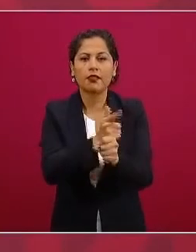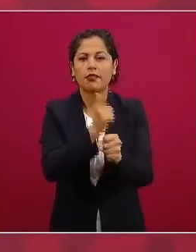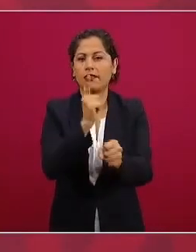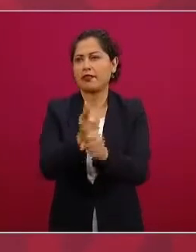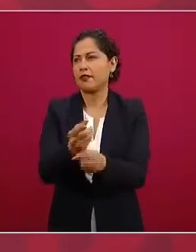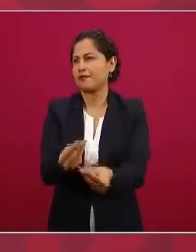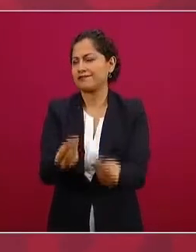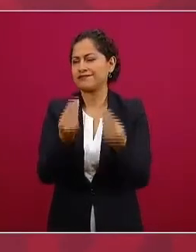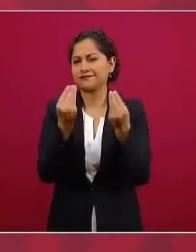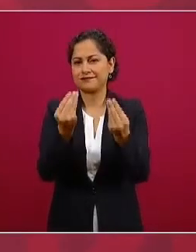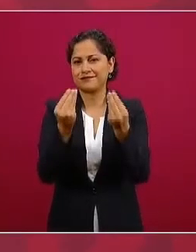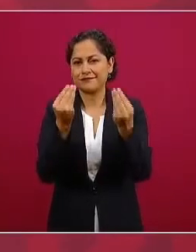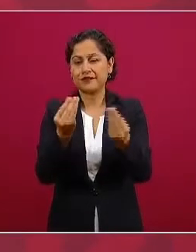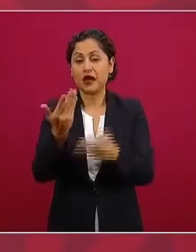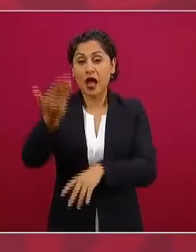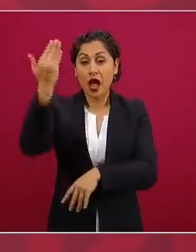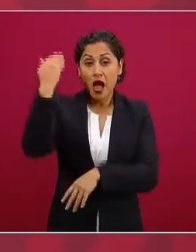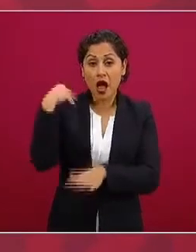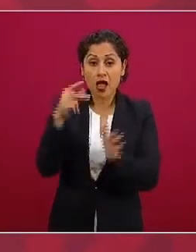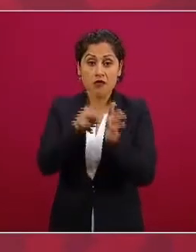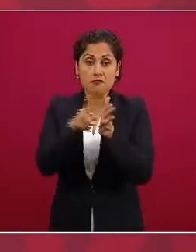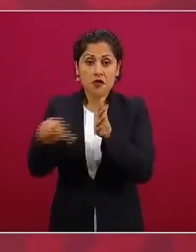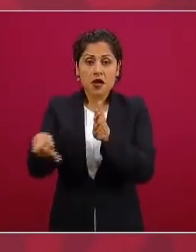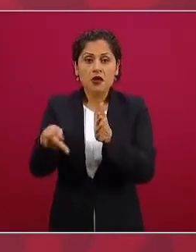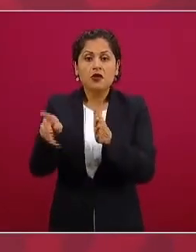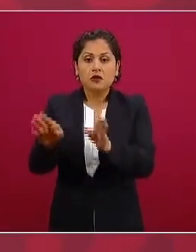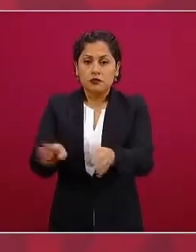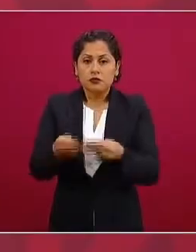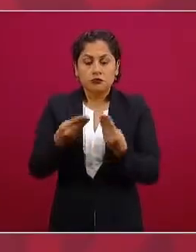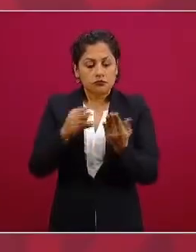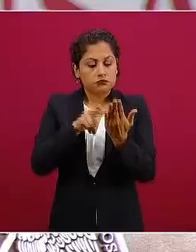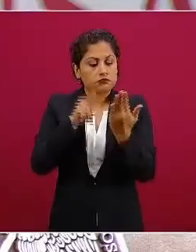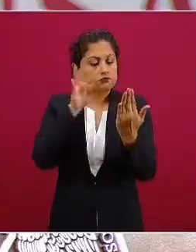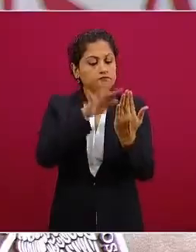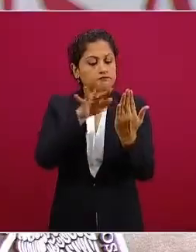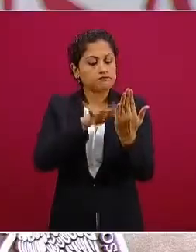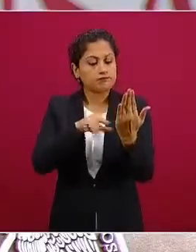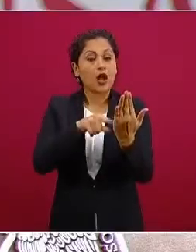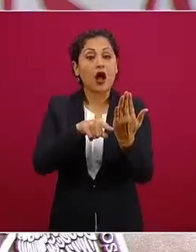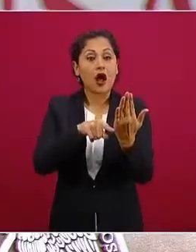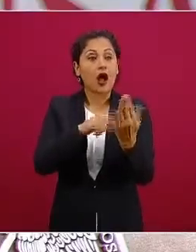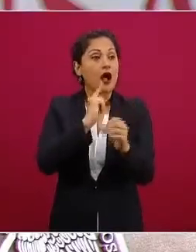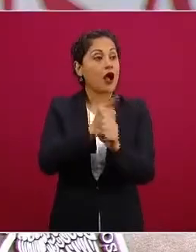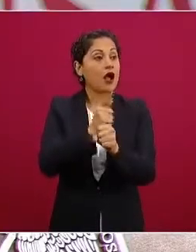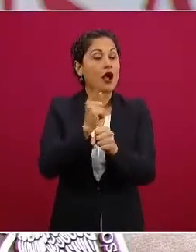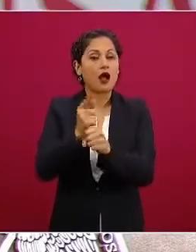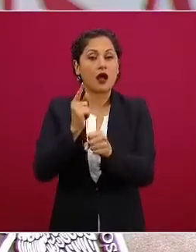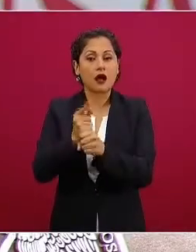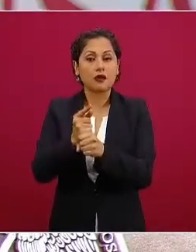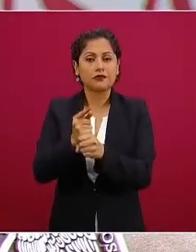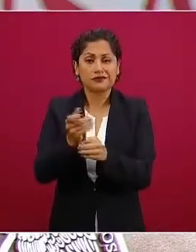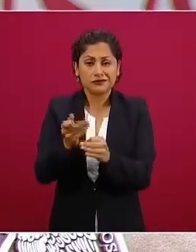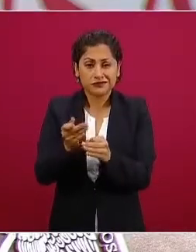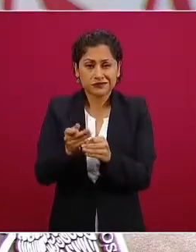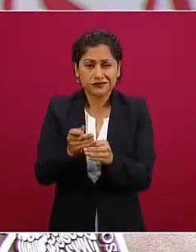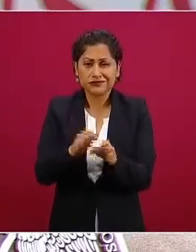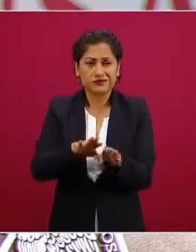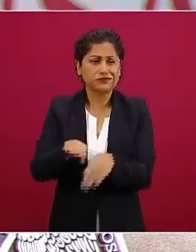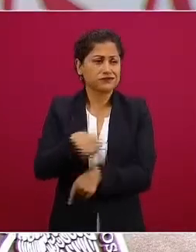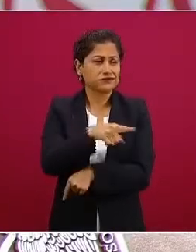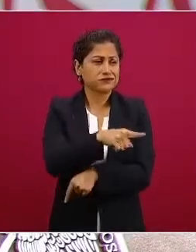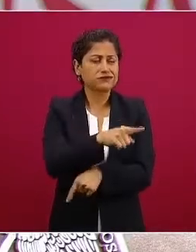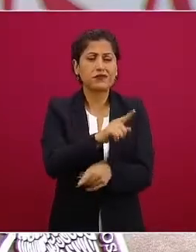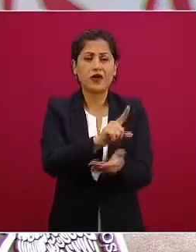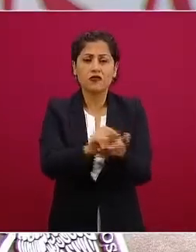eran los periódicos querían enterarse de las cosas ahora las redes ahí se